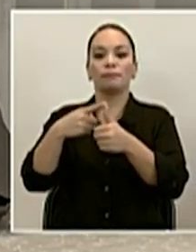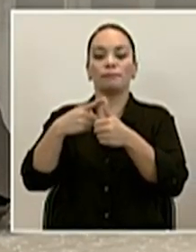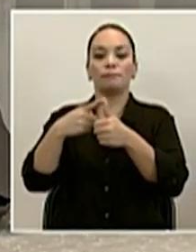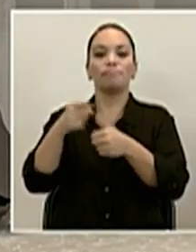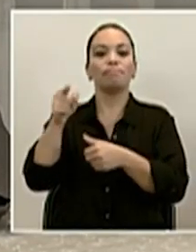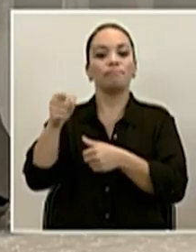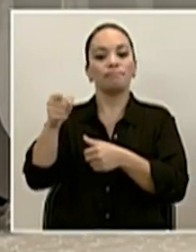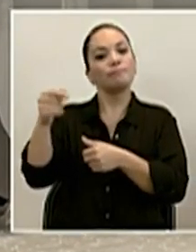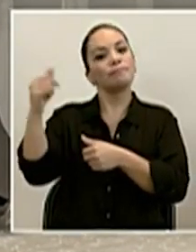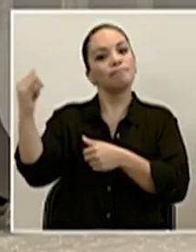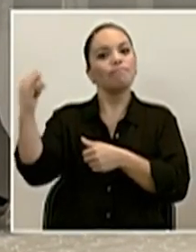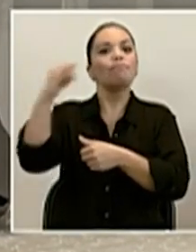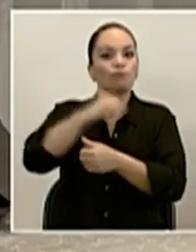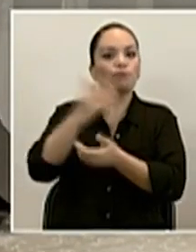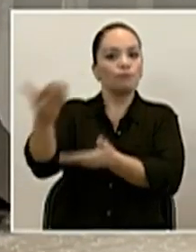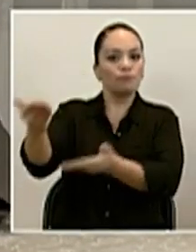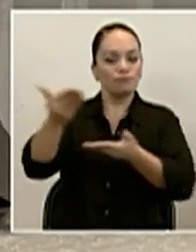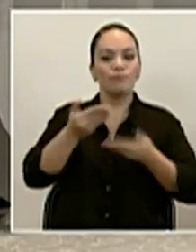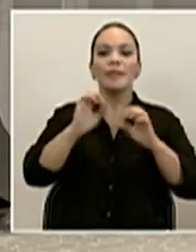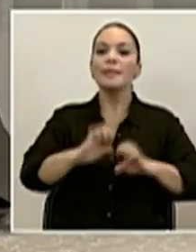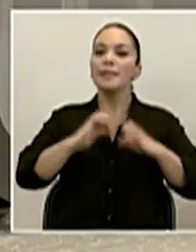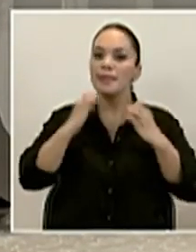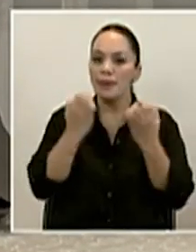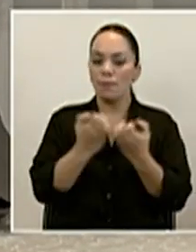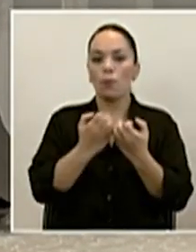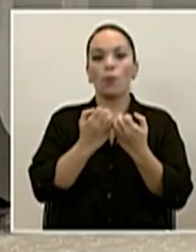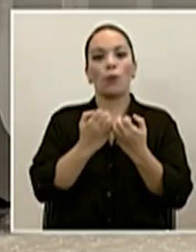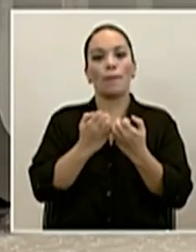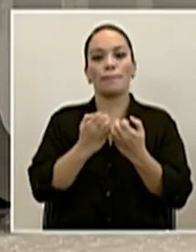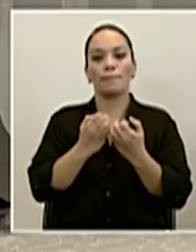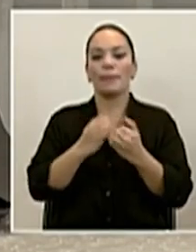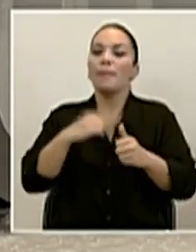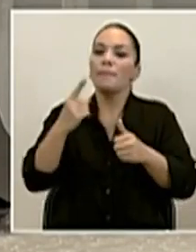equipo o el primer,